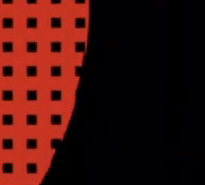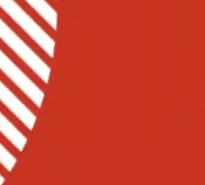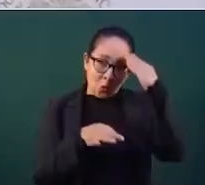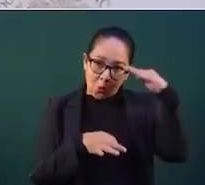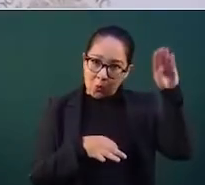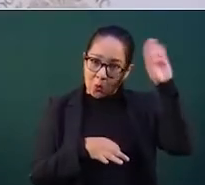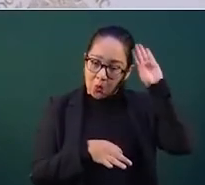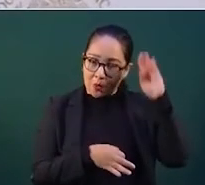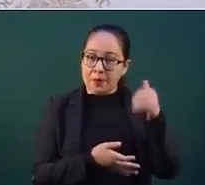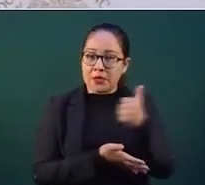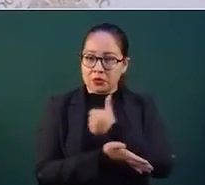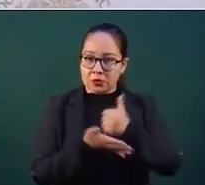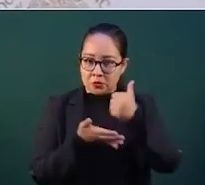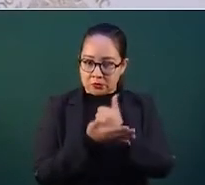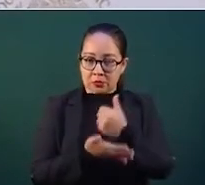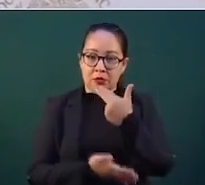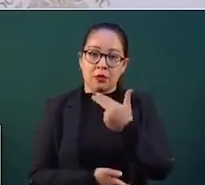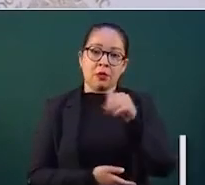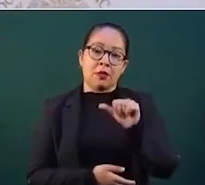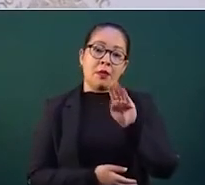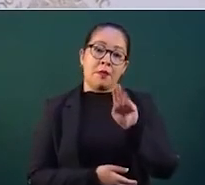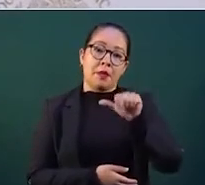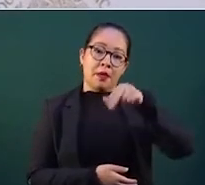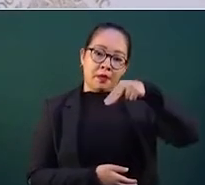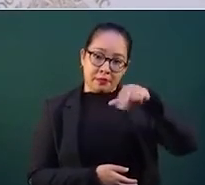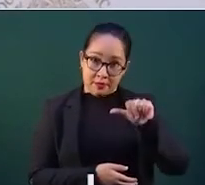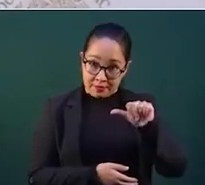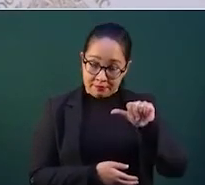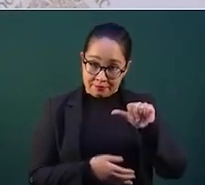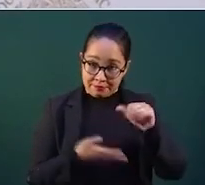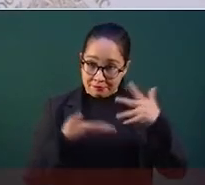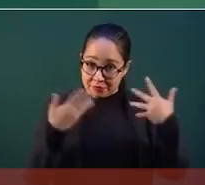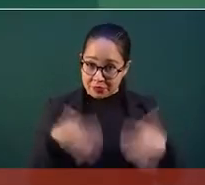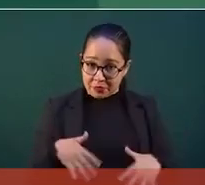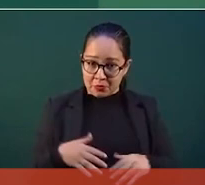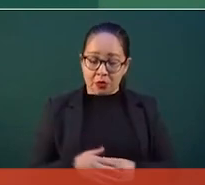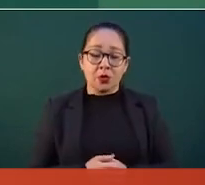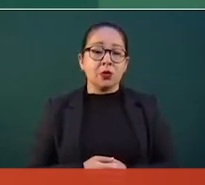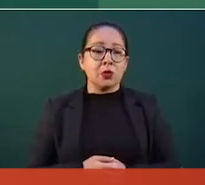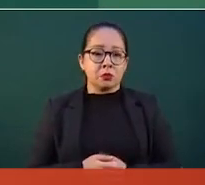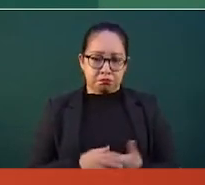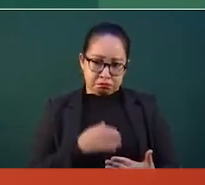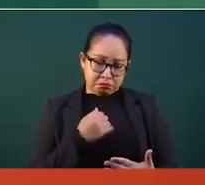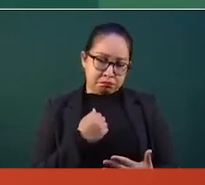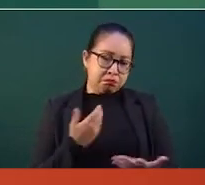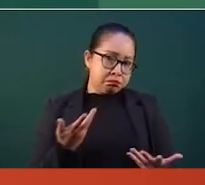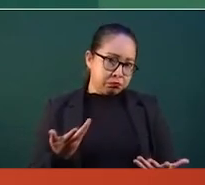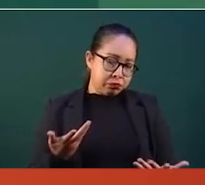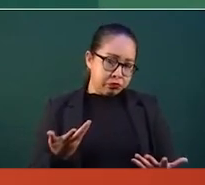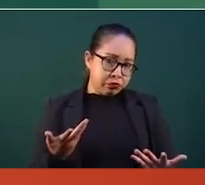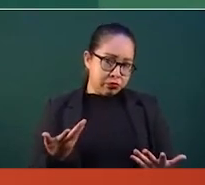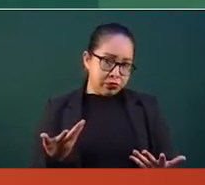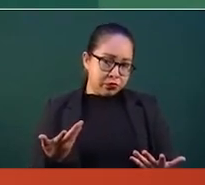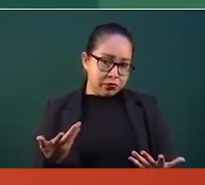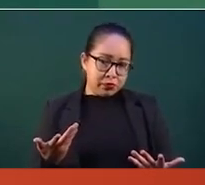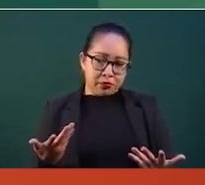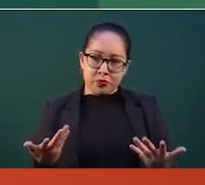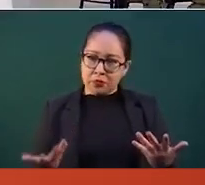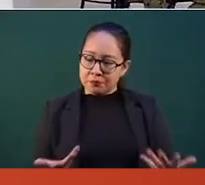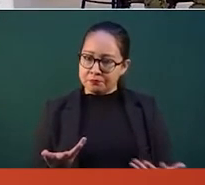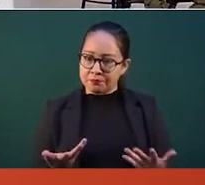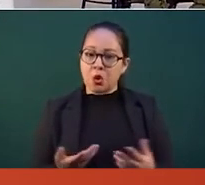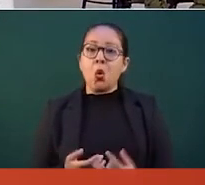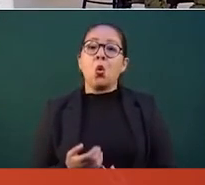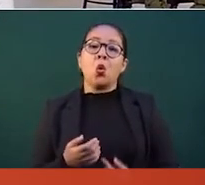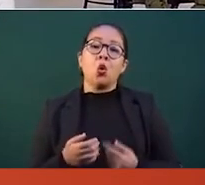Van a salir dos barcos de la